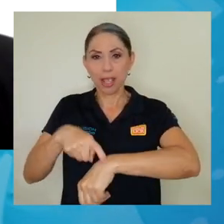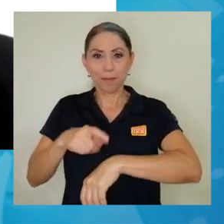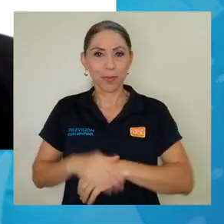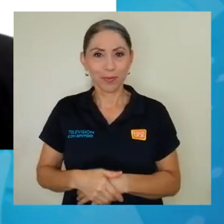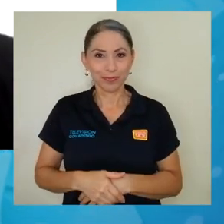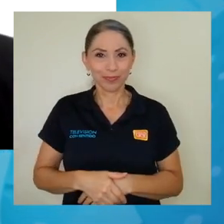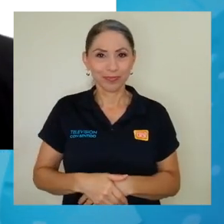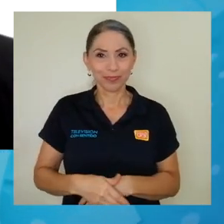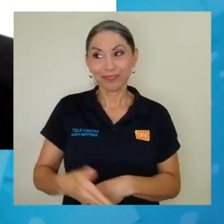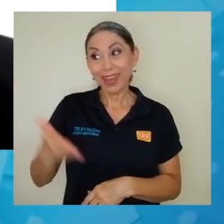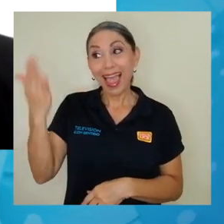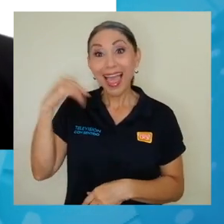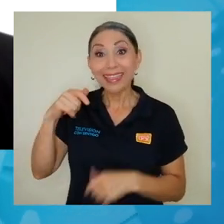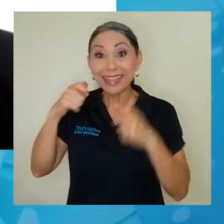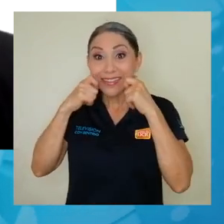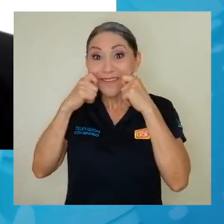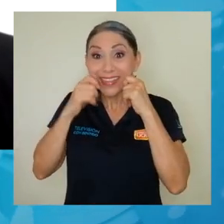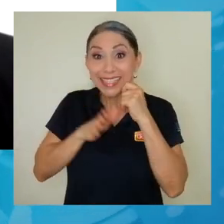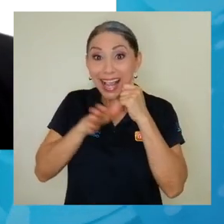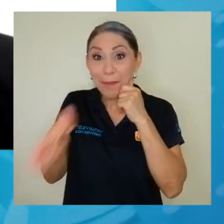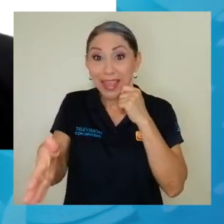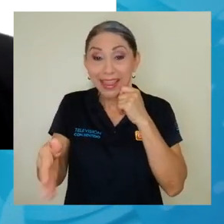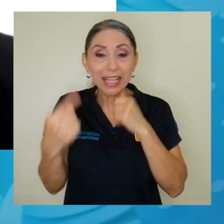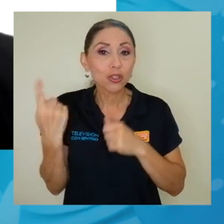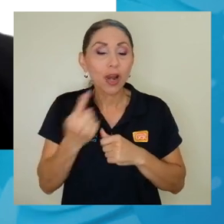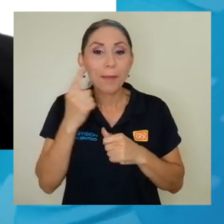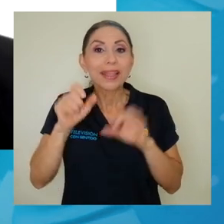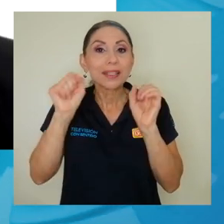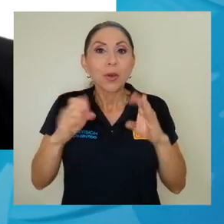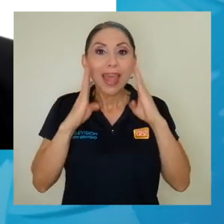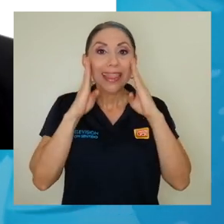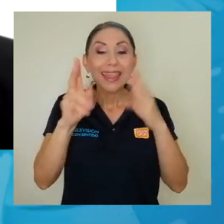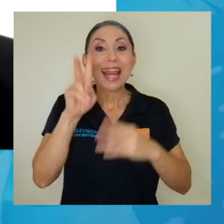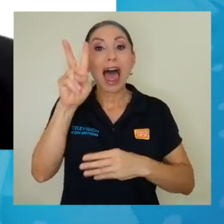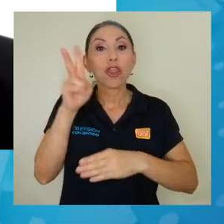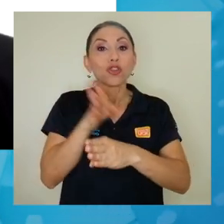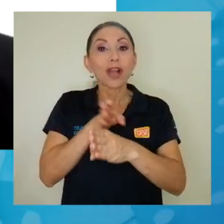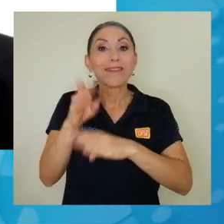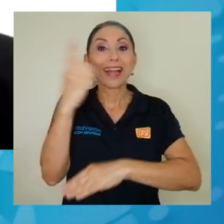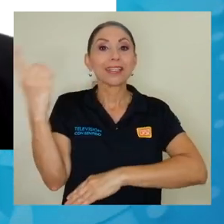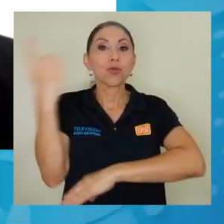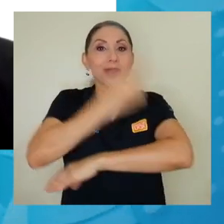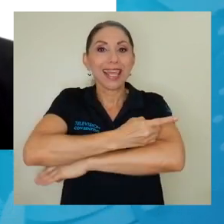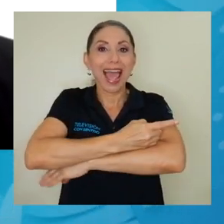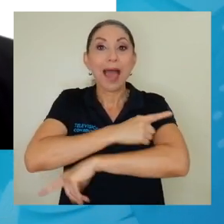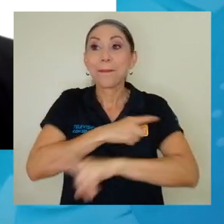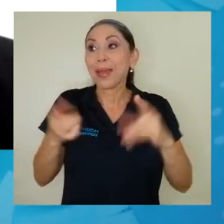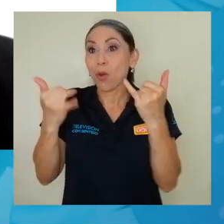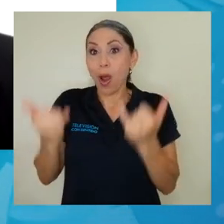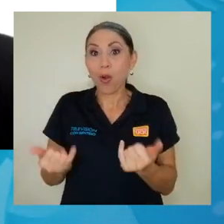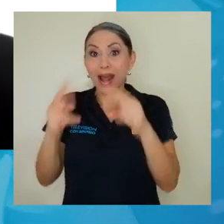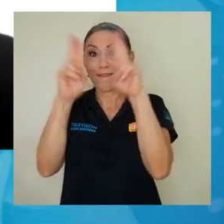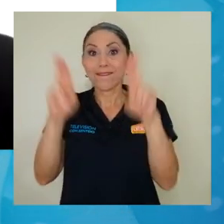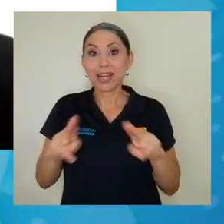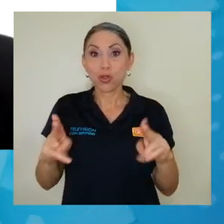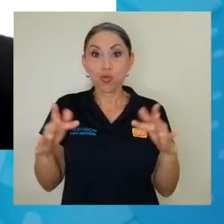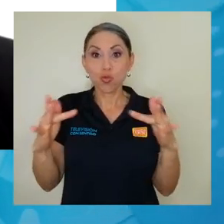te comenté en algún momento, pues físicamente se puede atender a dos carreras en un día. Virtualmente se puede atender por lo menos una más sin